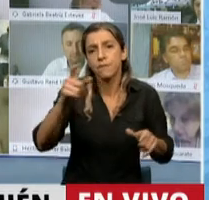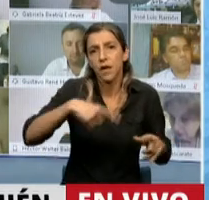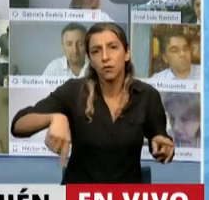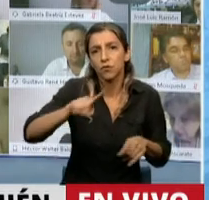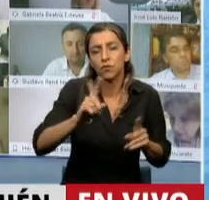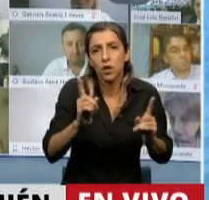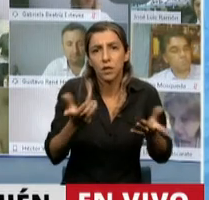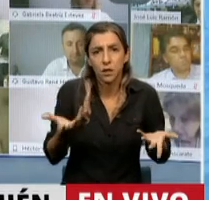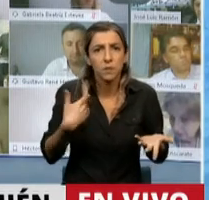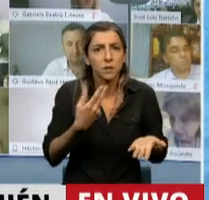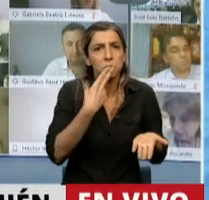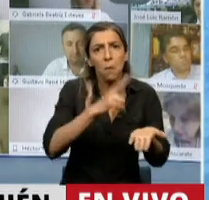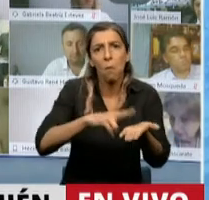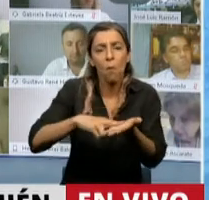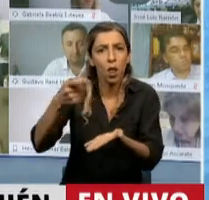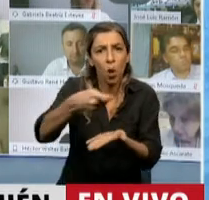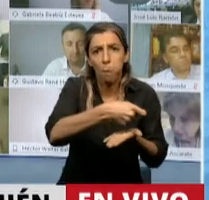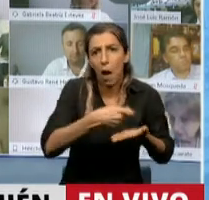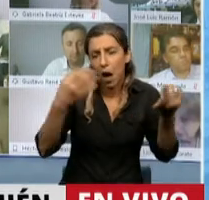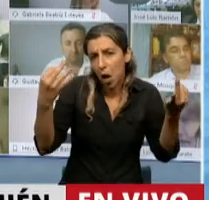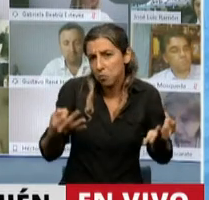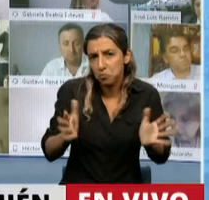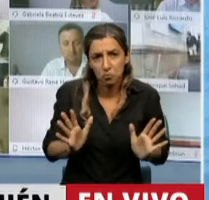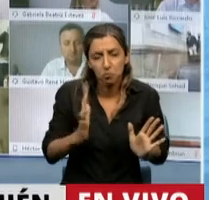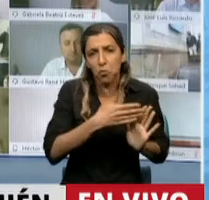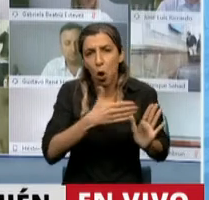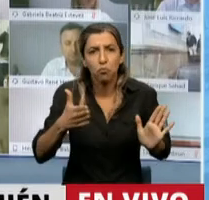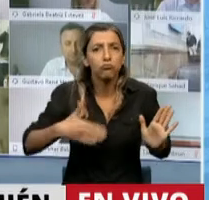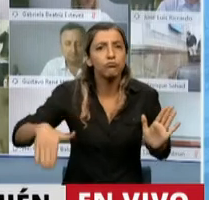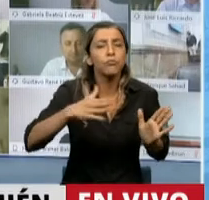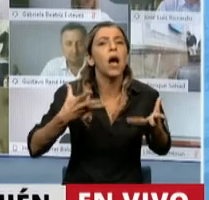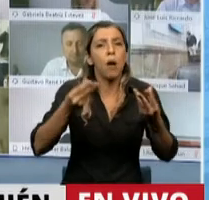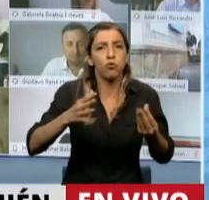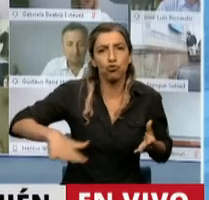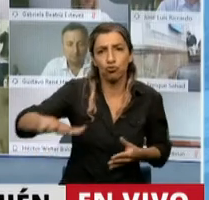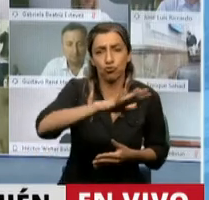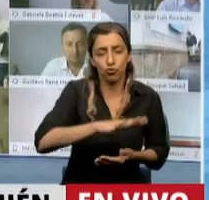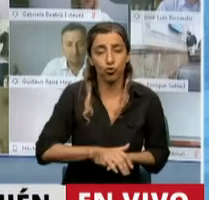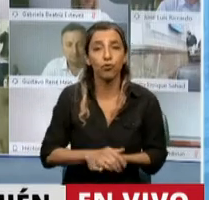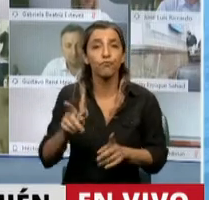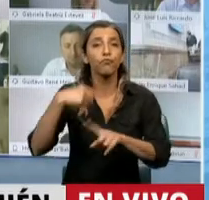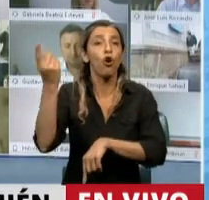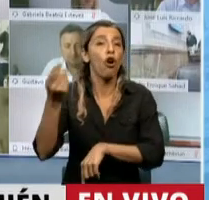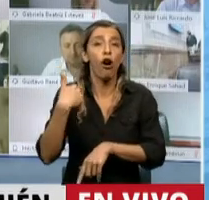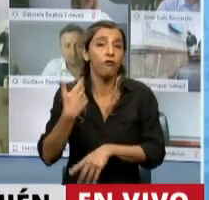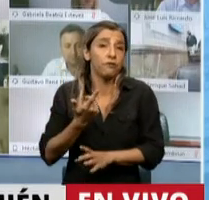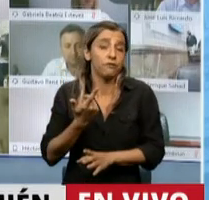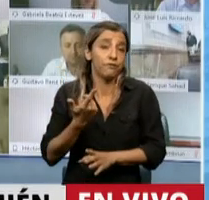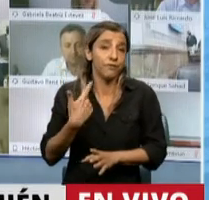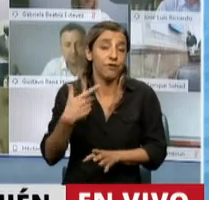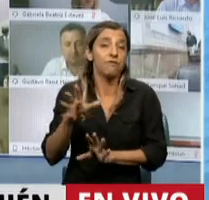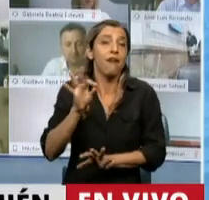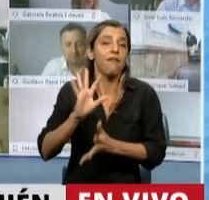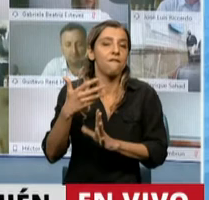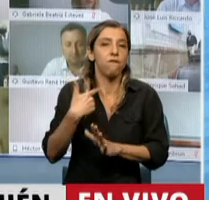Quienes deciden llevar sus dineros a los países que son considerados paraísos o guaridas fiscales lo